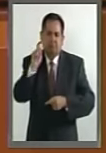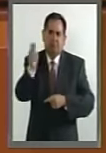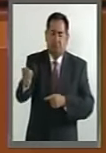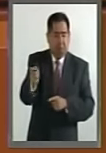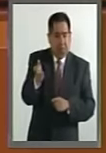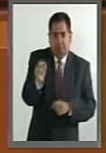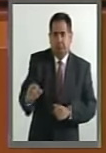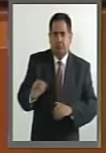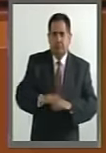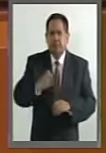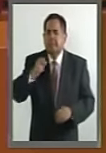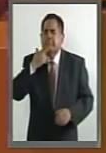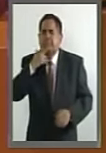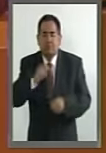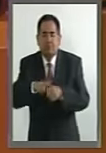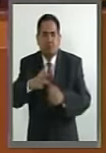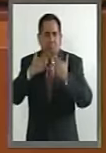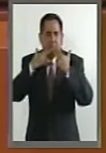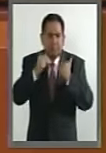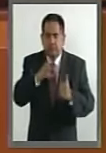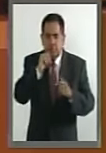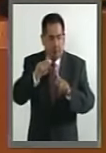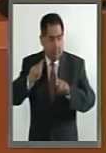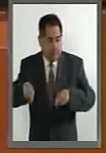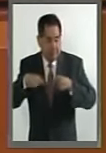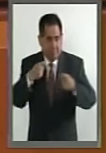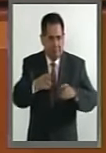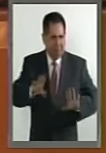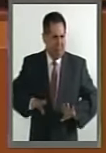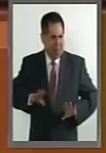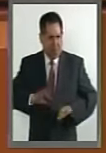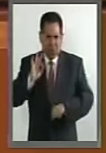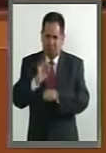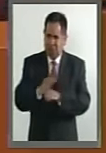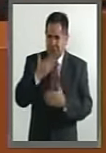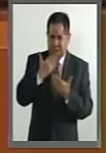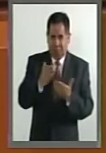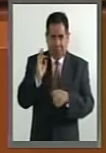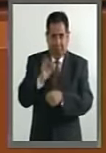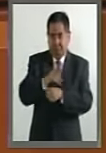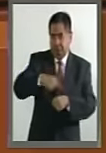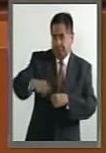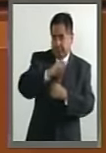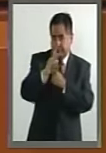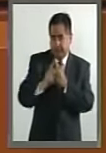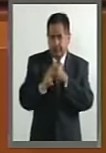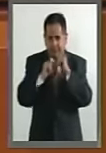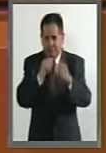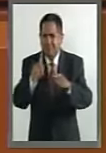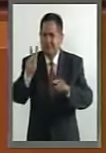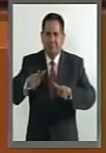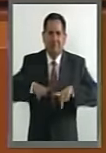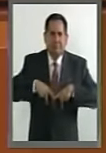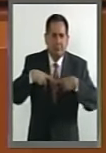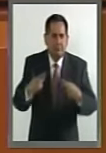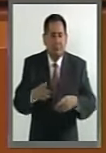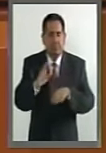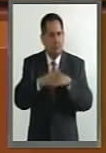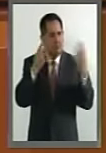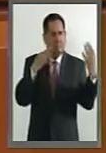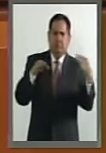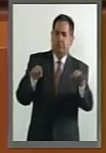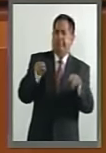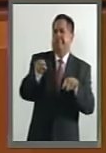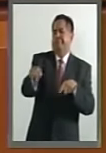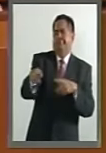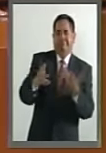es inútil porque no ha podido darle provecho y certidumbre a este país. Y es débil porque está a la vista de todos.